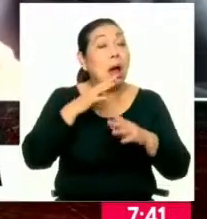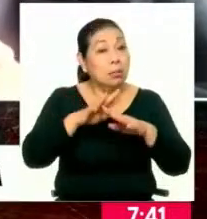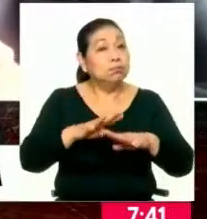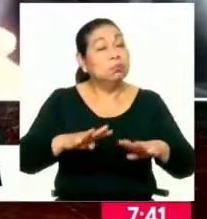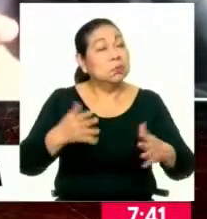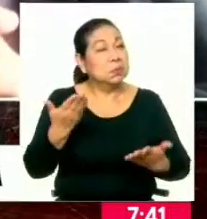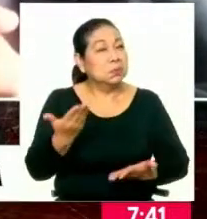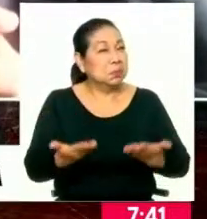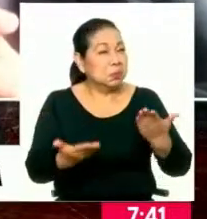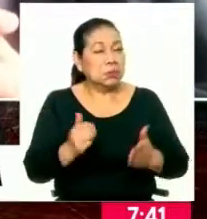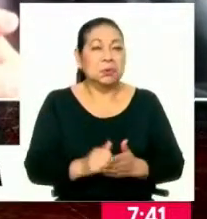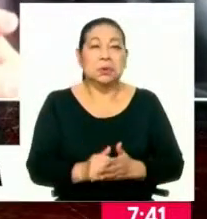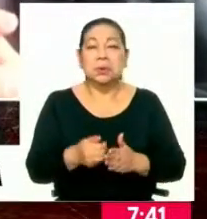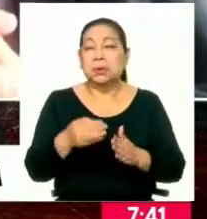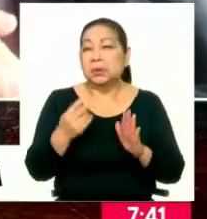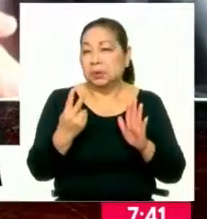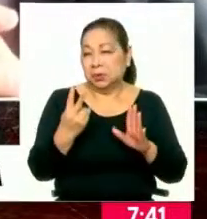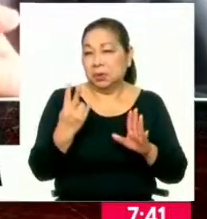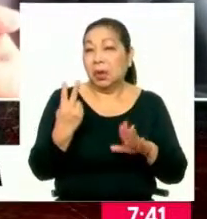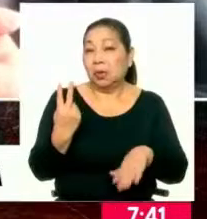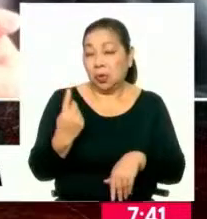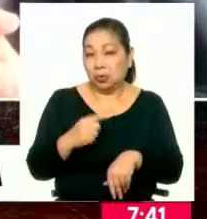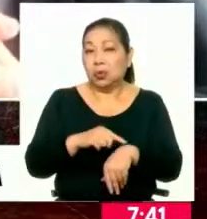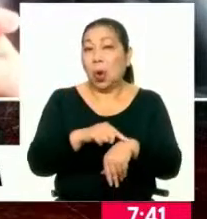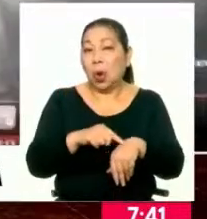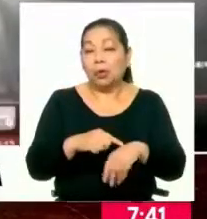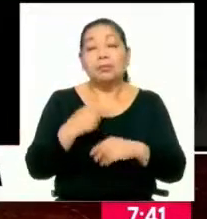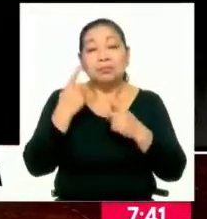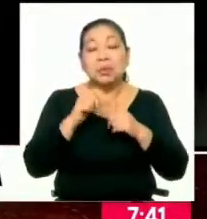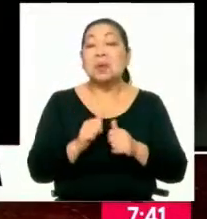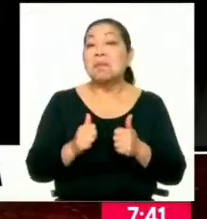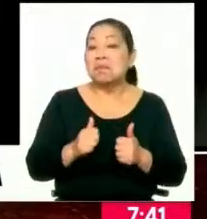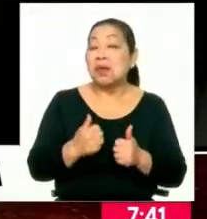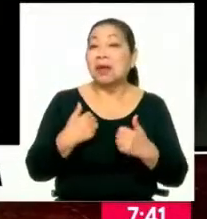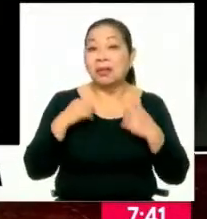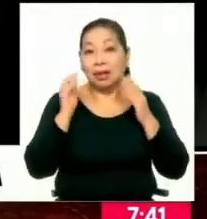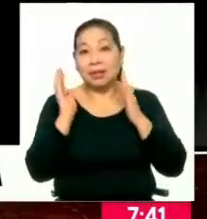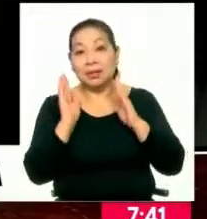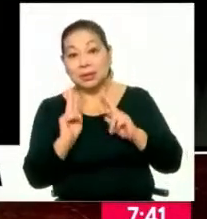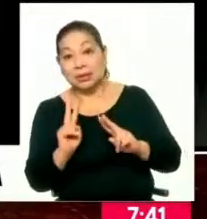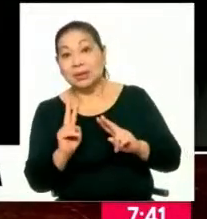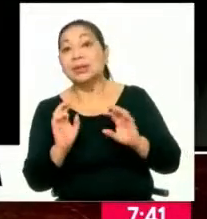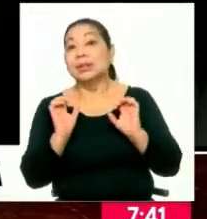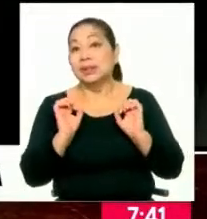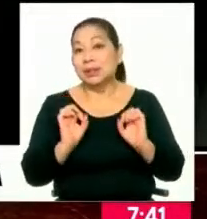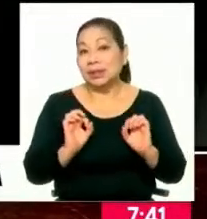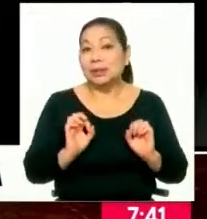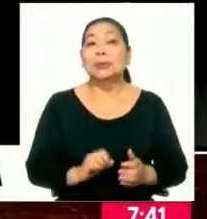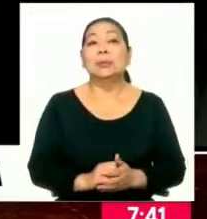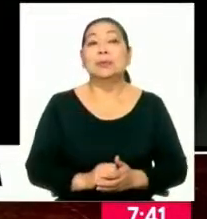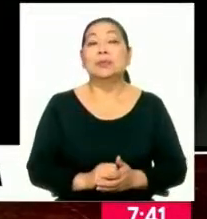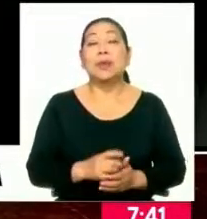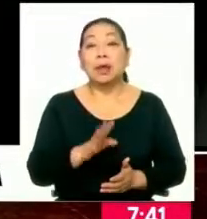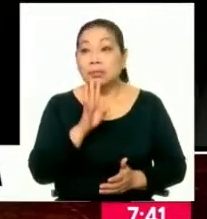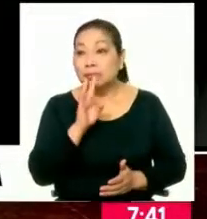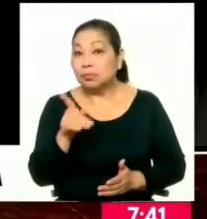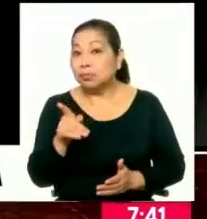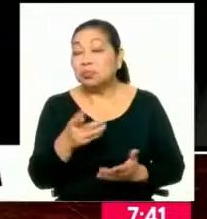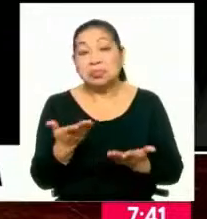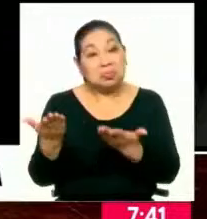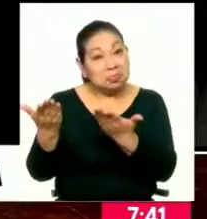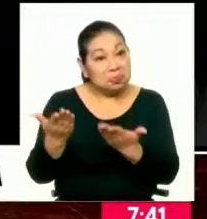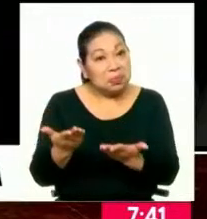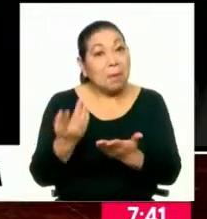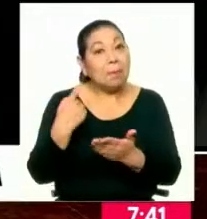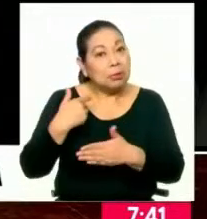que estimamos, se va a realizar dentro de las 72 horas. De acuerdo. Muy bien, estaremos atentos. Tomamos también su comentario como una